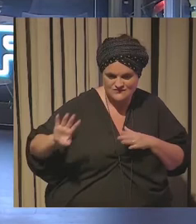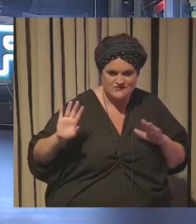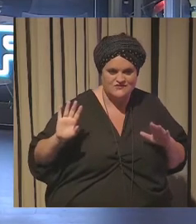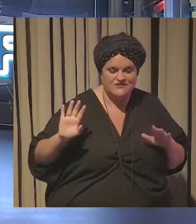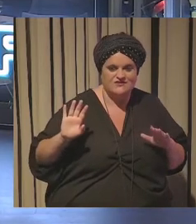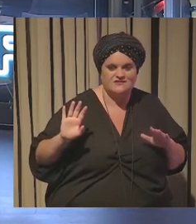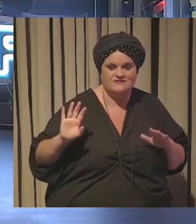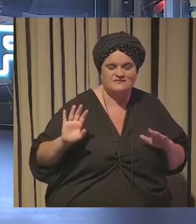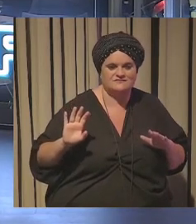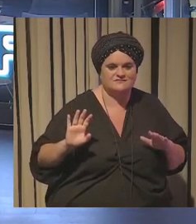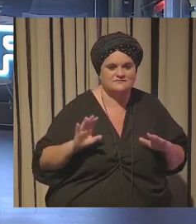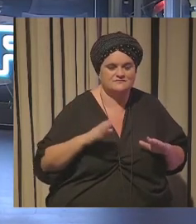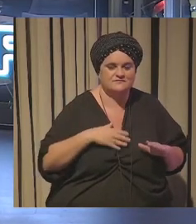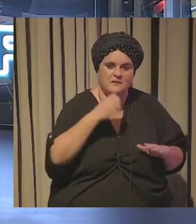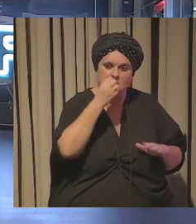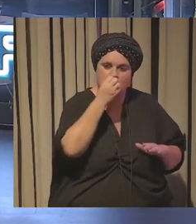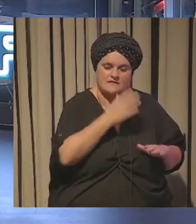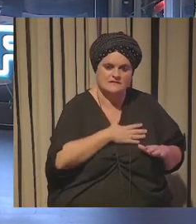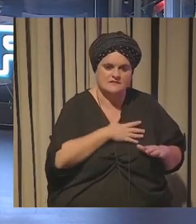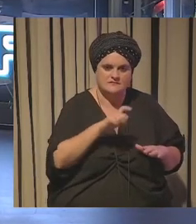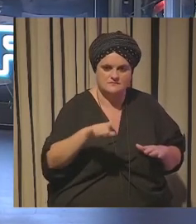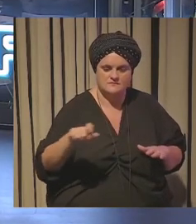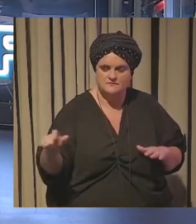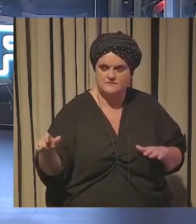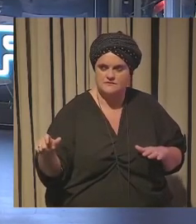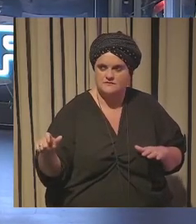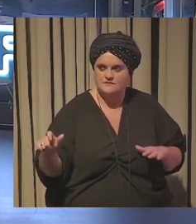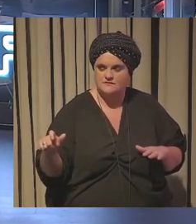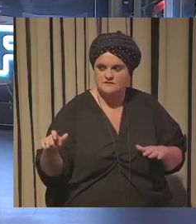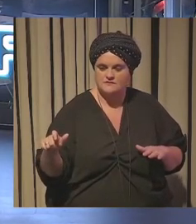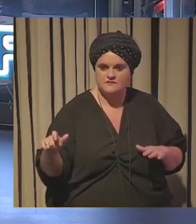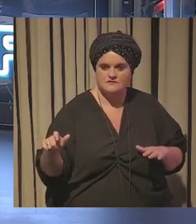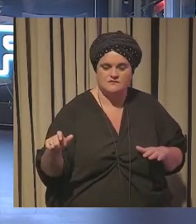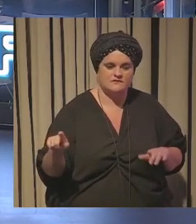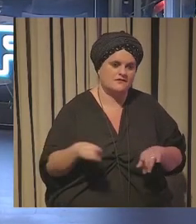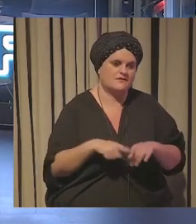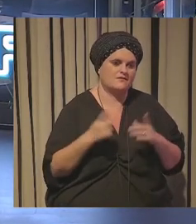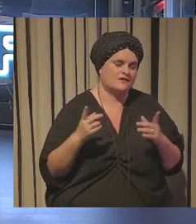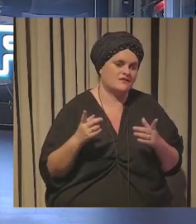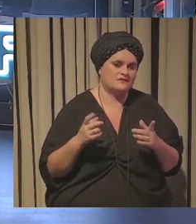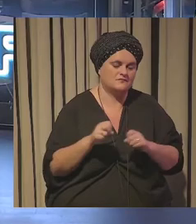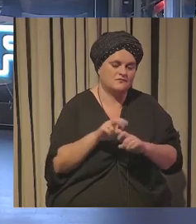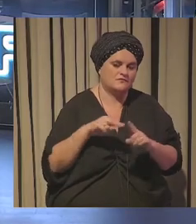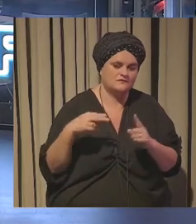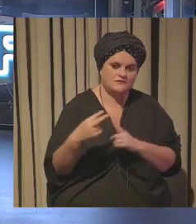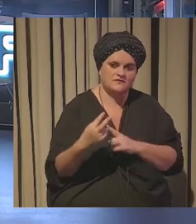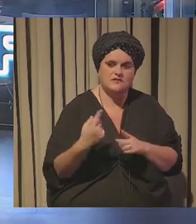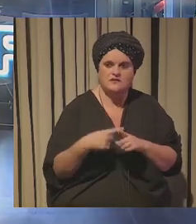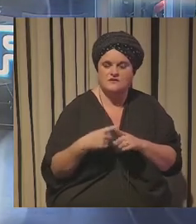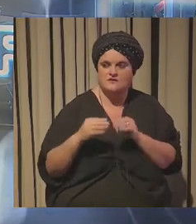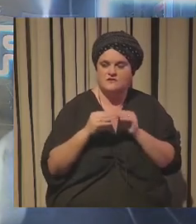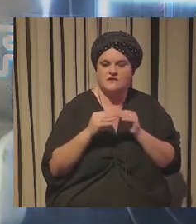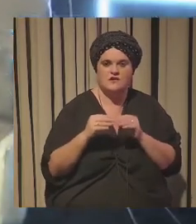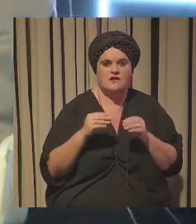preocupa el bienestar de las personas que si os dais cuenta es el denominador común da igual desde qué prisma lo ataquemos desde el acompañamiento de negocio